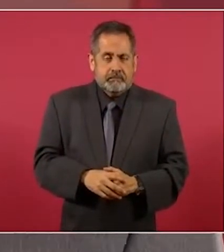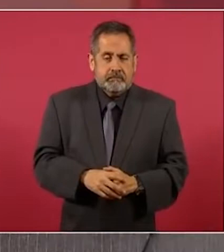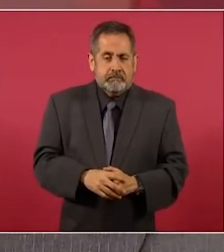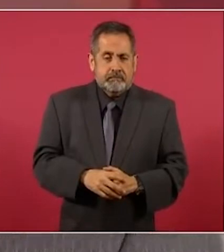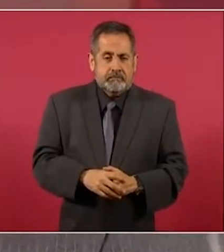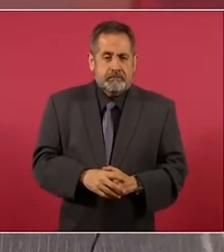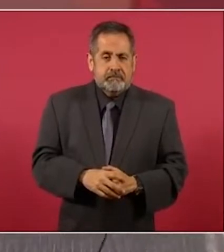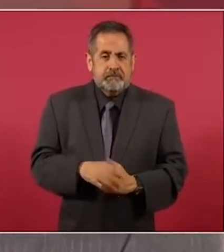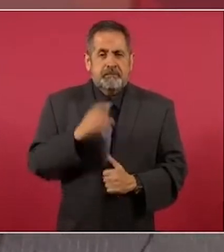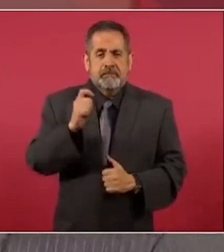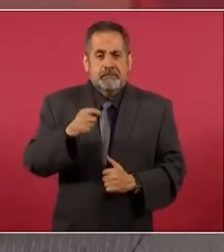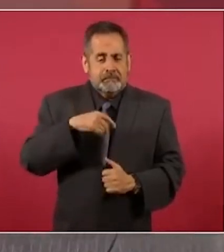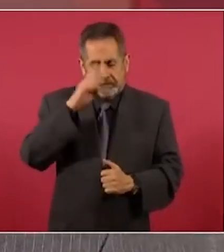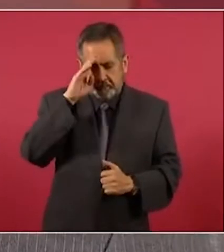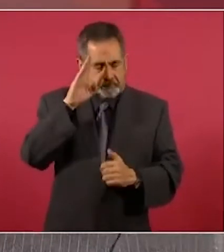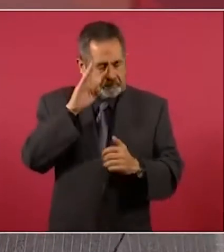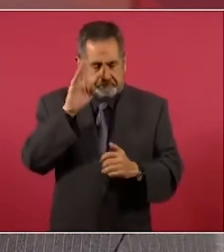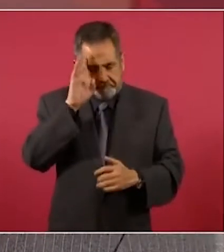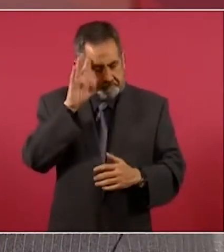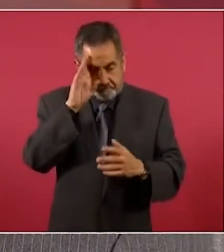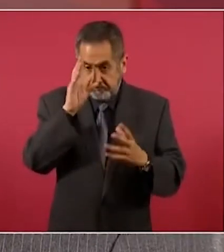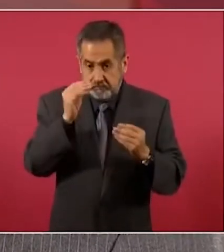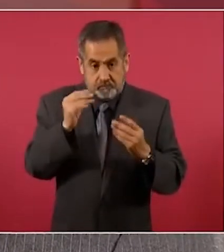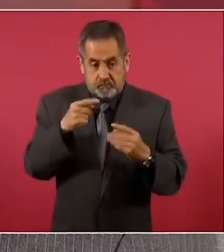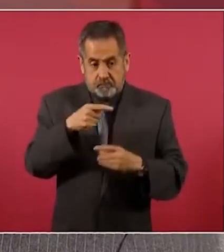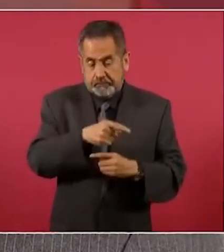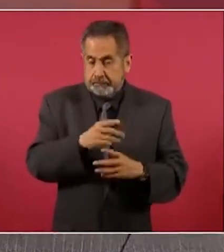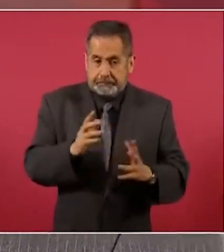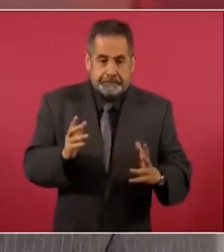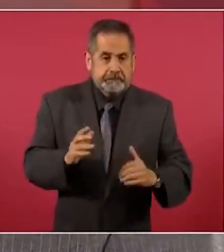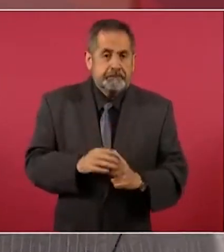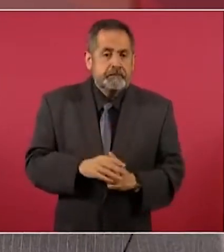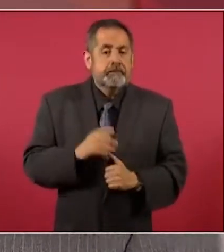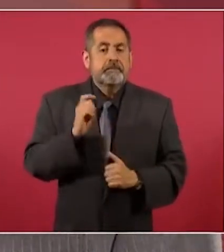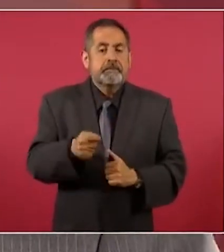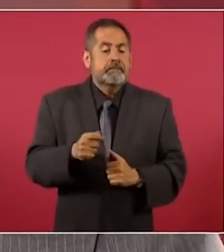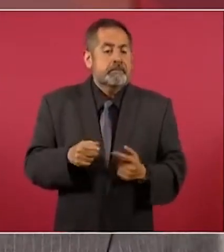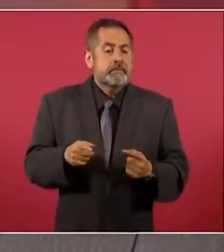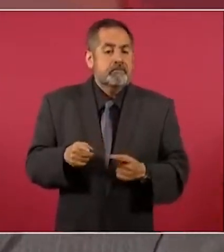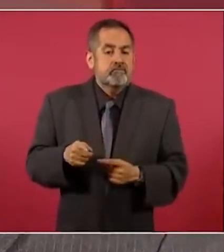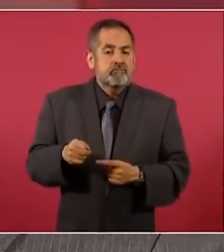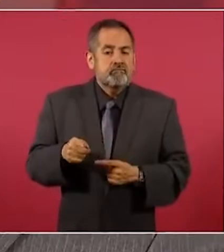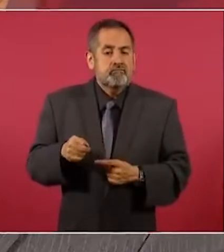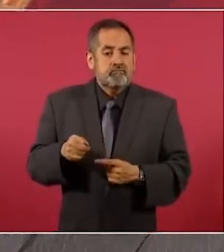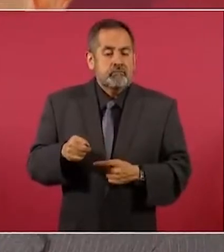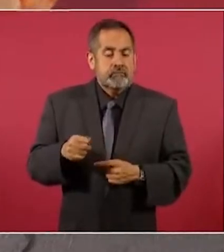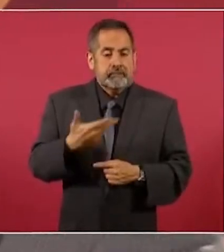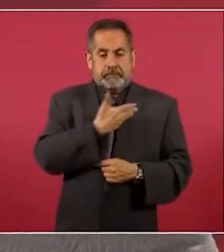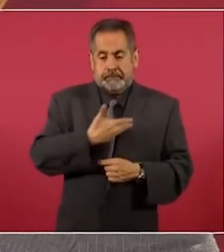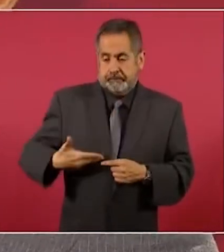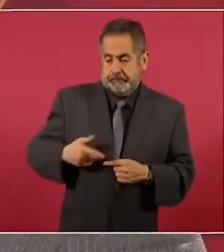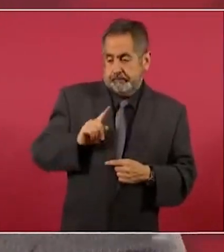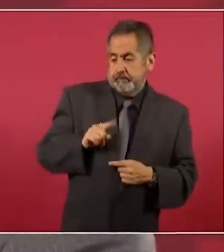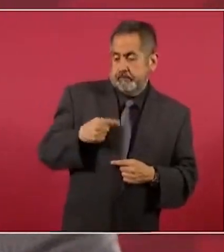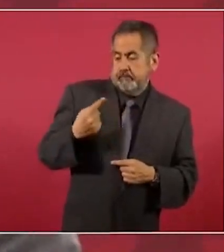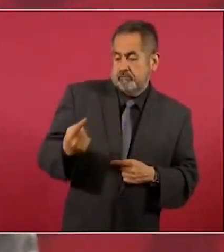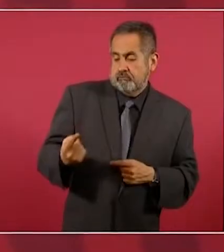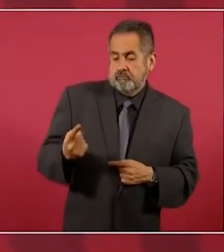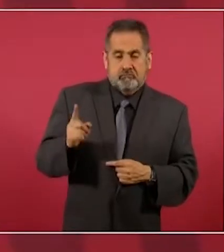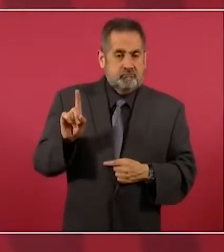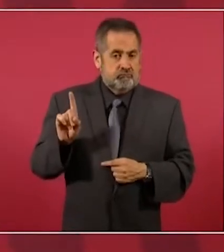se llegara al extremo de que el hombre fuerte del presidente